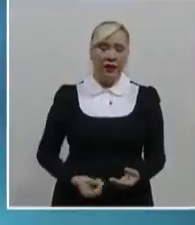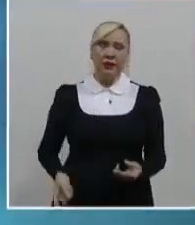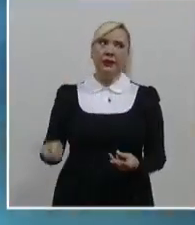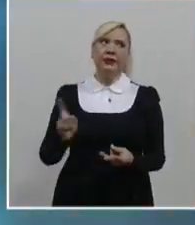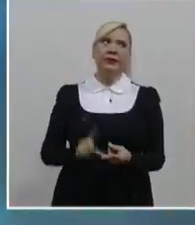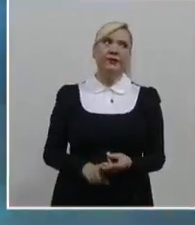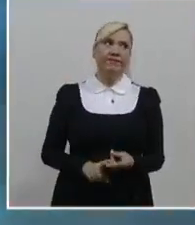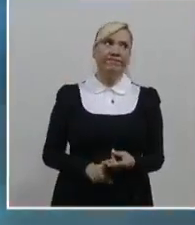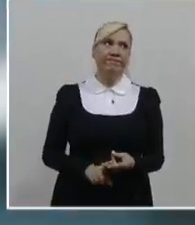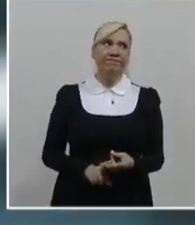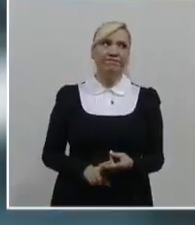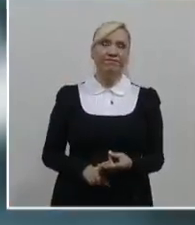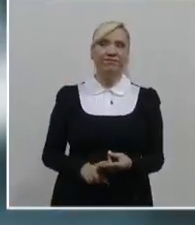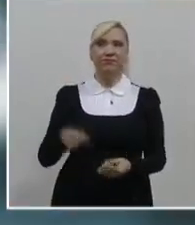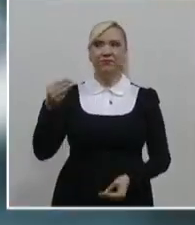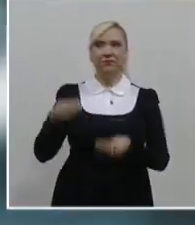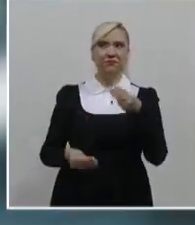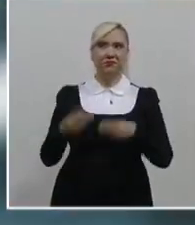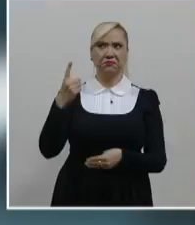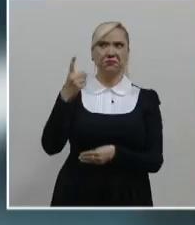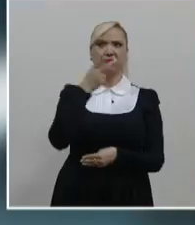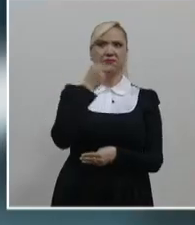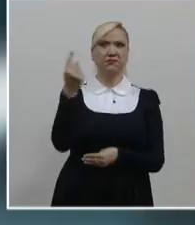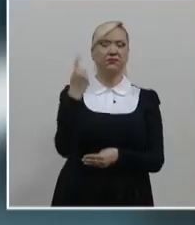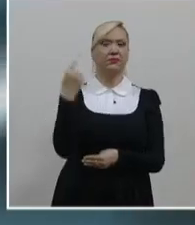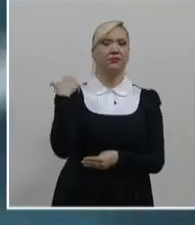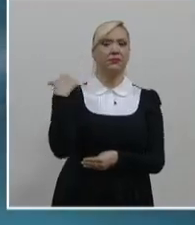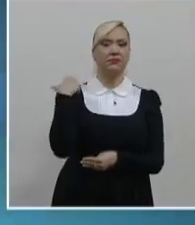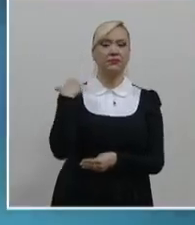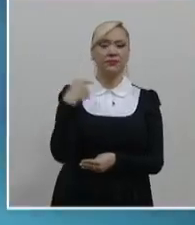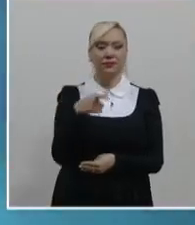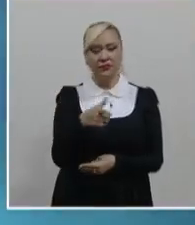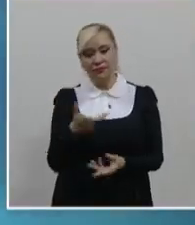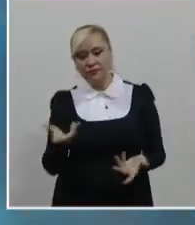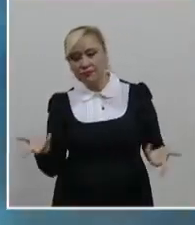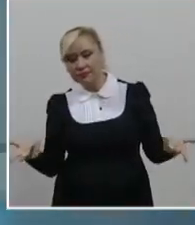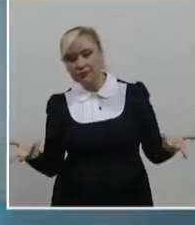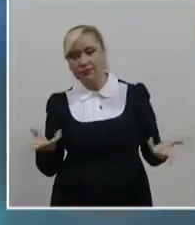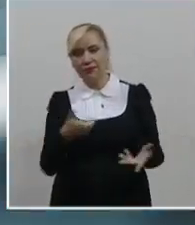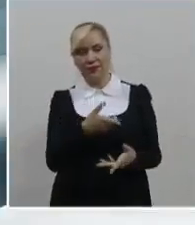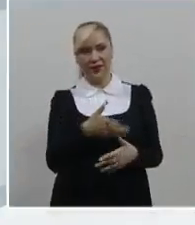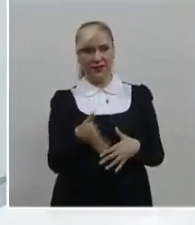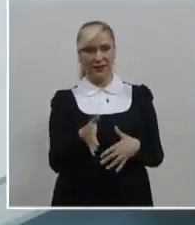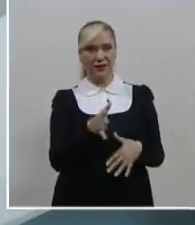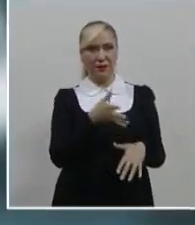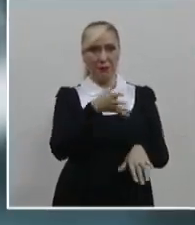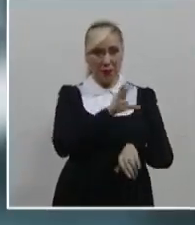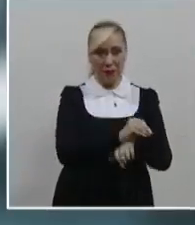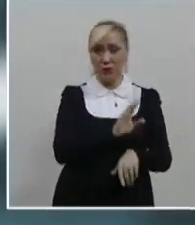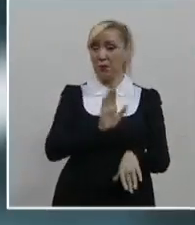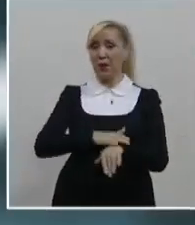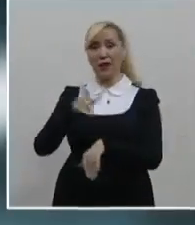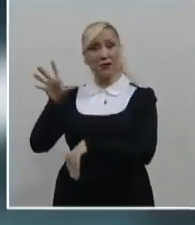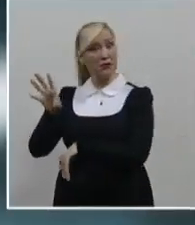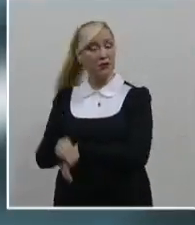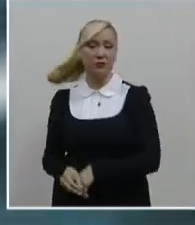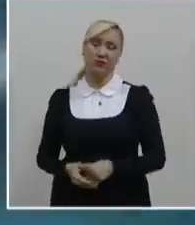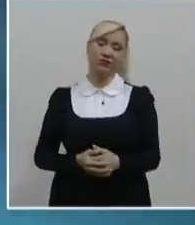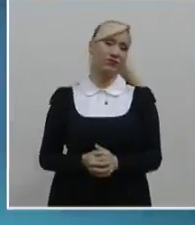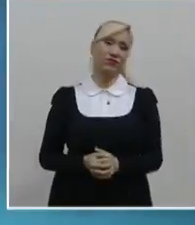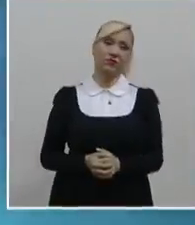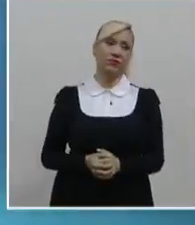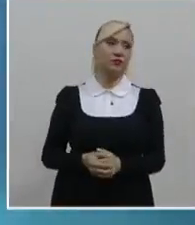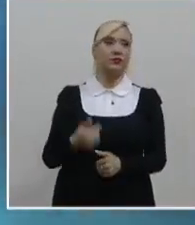hubo pues un magistrado que me llegó a comentar que yo venía de una incapacidad para entrar en otra. Los Parilla siendo